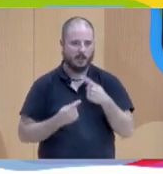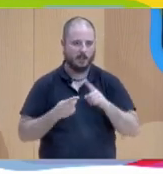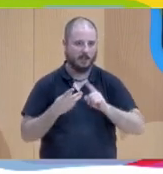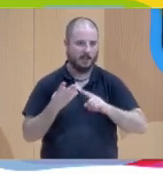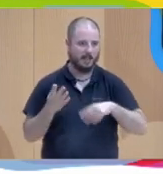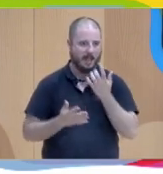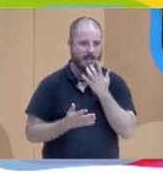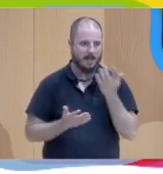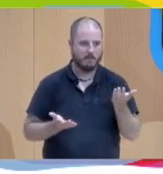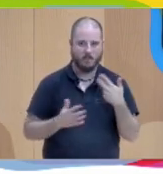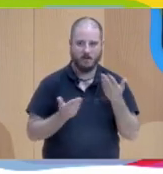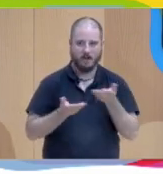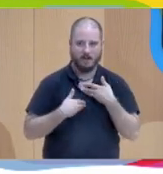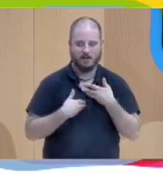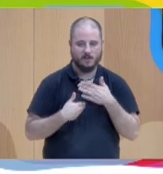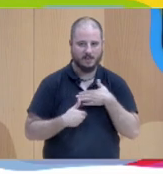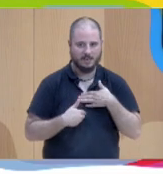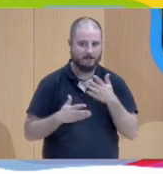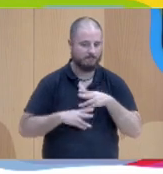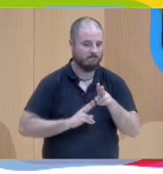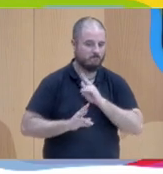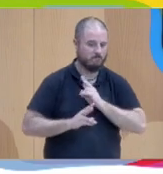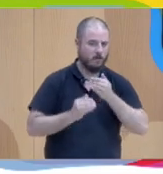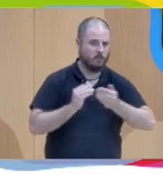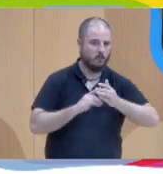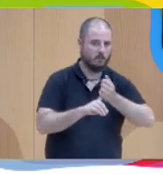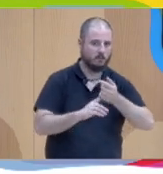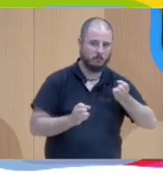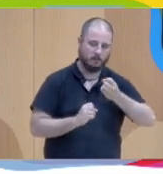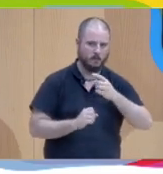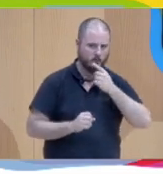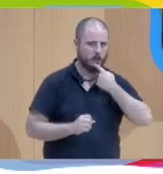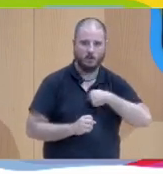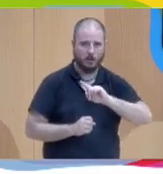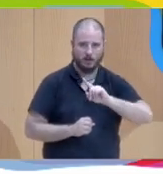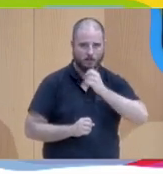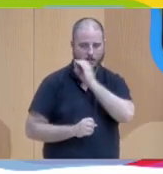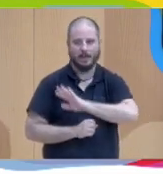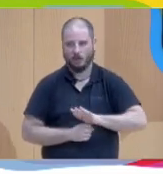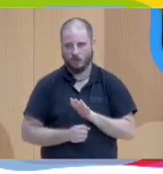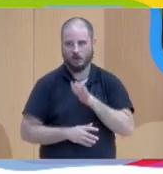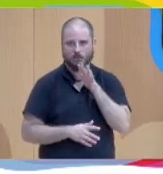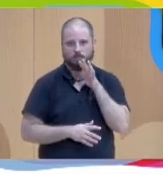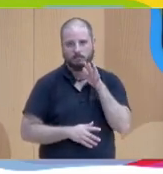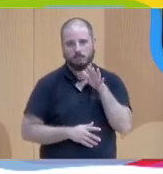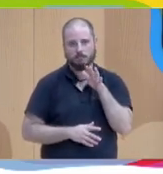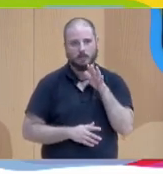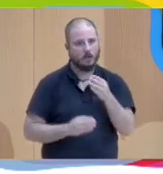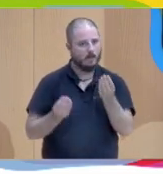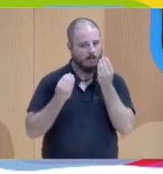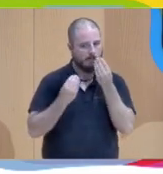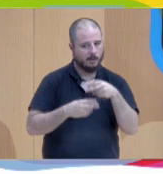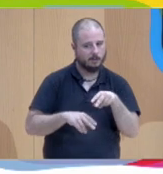esto pero no me dio esa respuesta y muy bien que no me la dio y después de terminar la formación